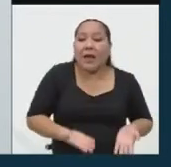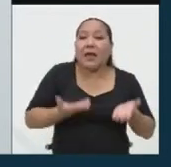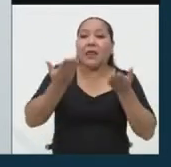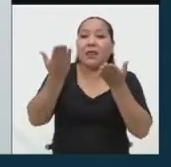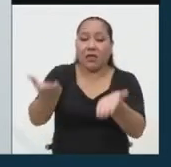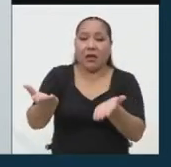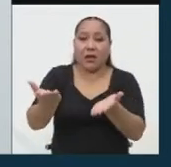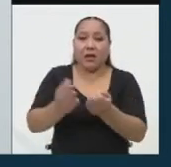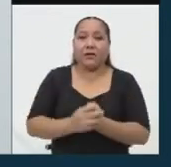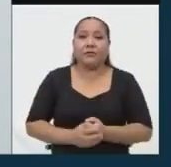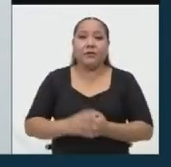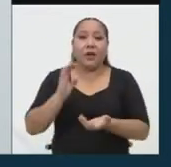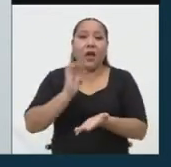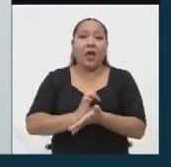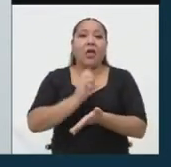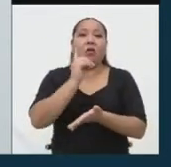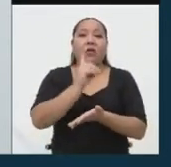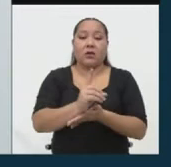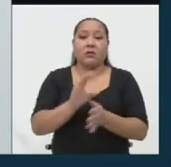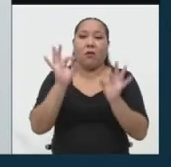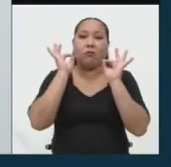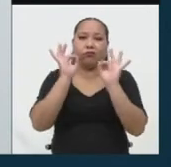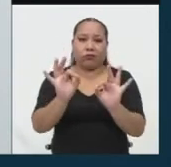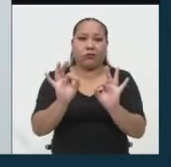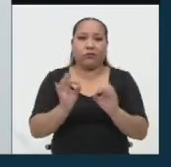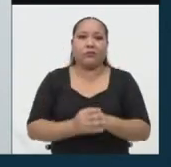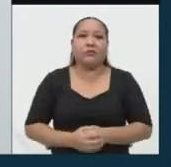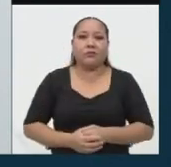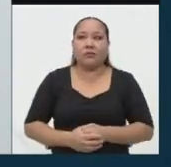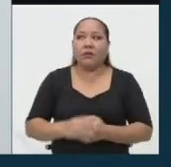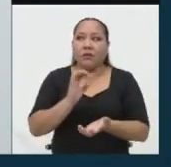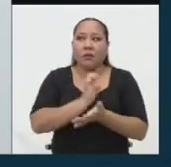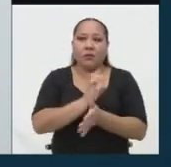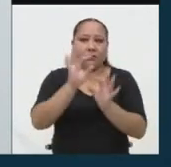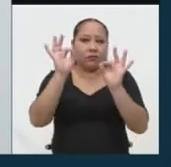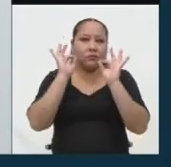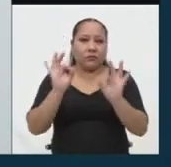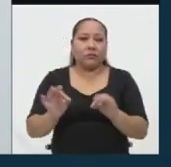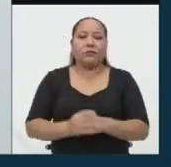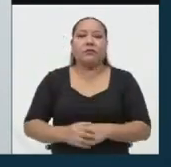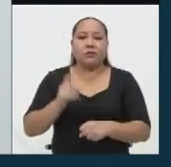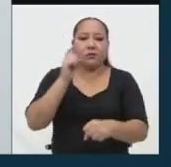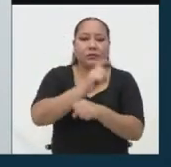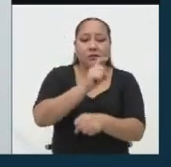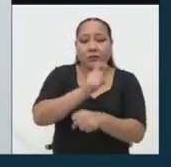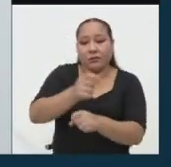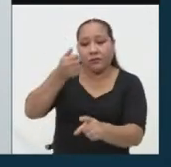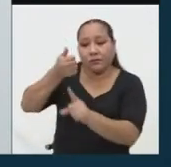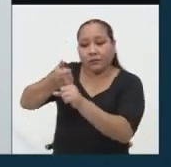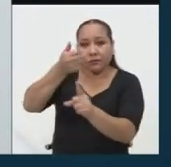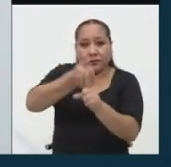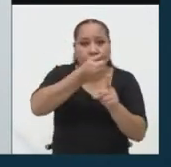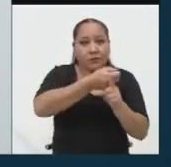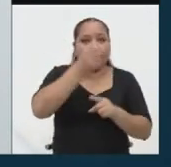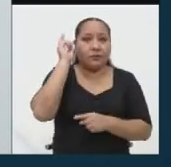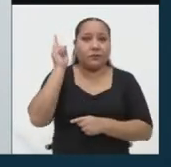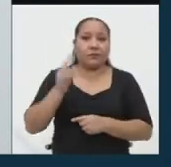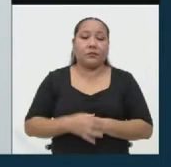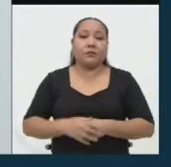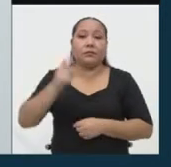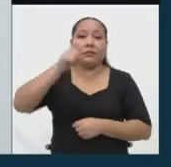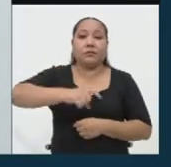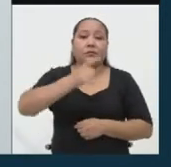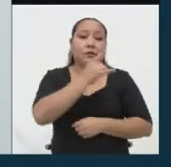una educación eficiente, de calidad, con capacitaciones a nuestros propios docentes. Necesitamos